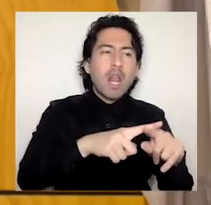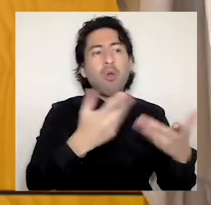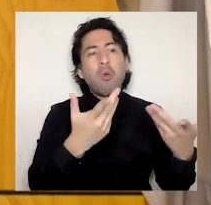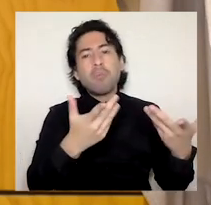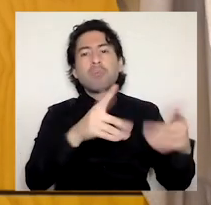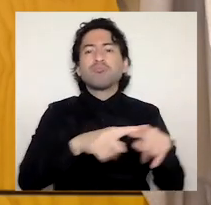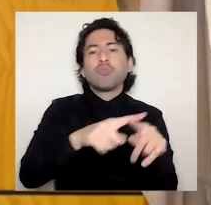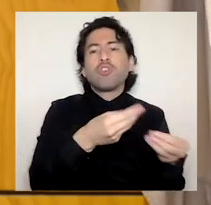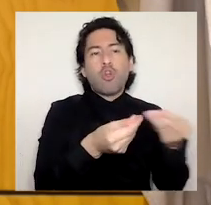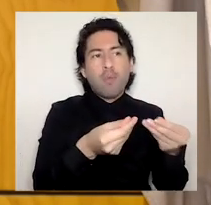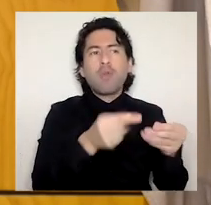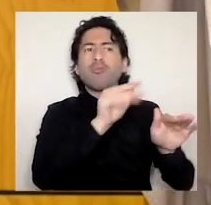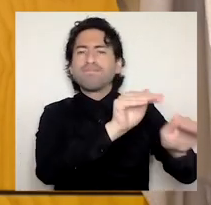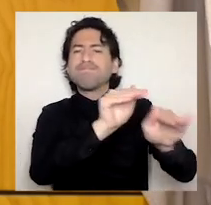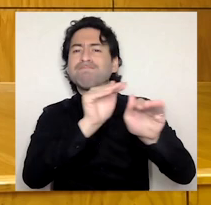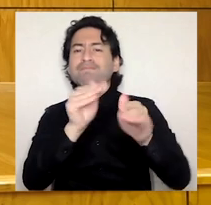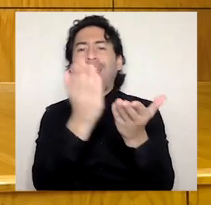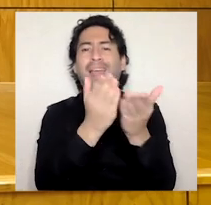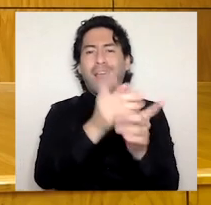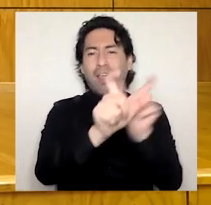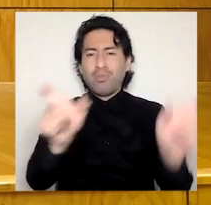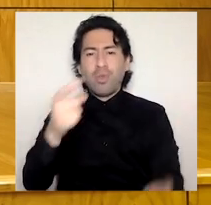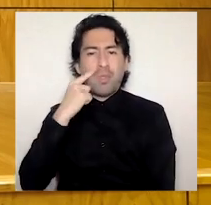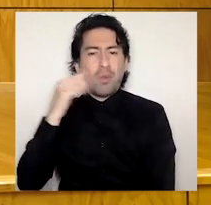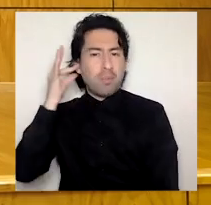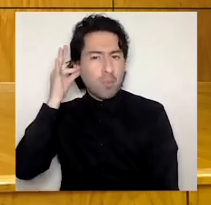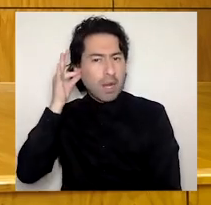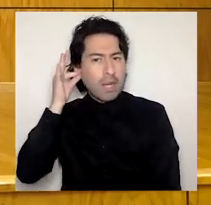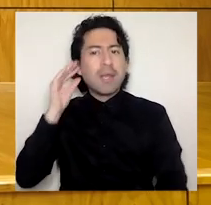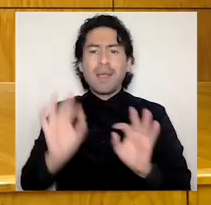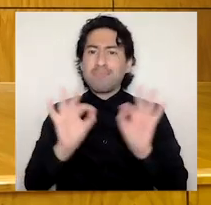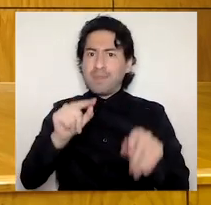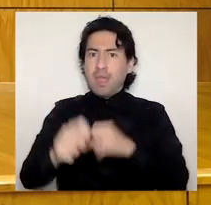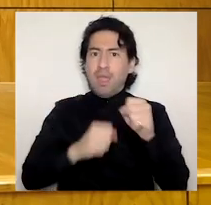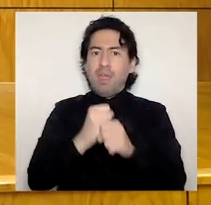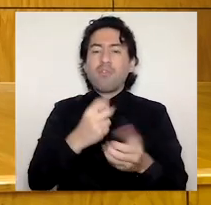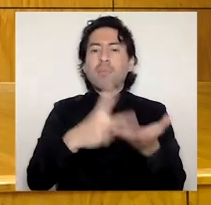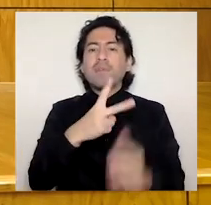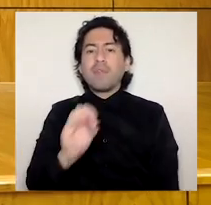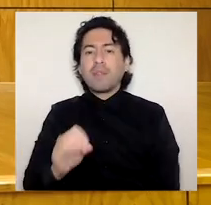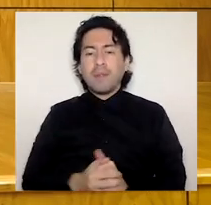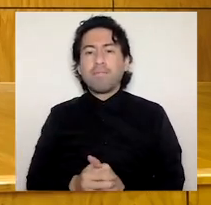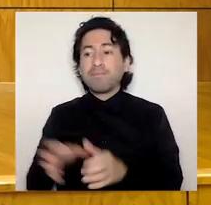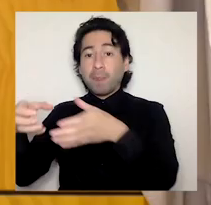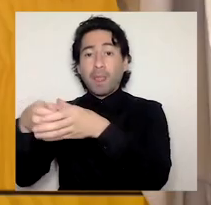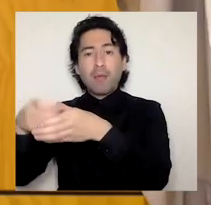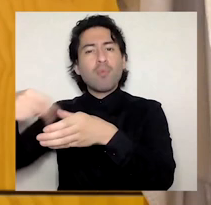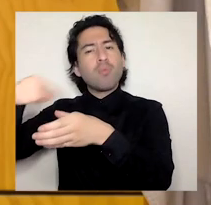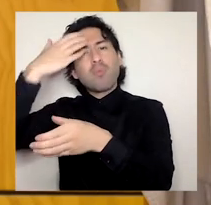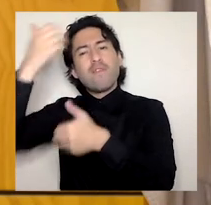en este excepcional año 2020. Los equipos profesionales de la Dirección de Desarrollo Estudiantil